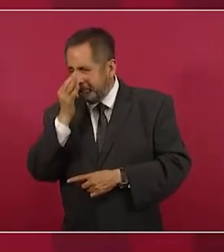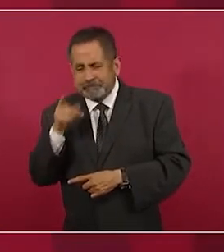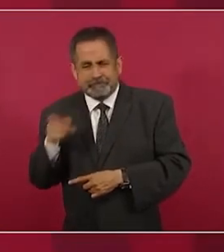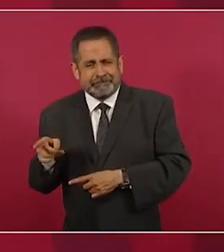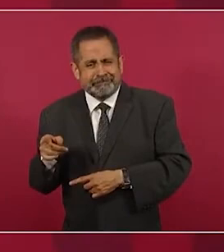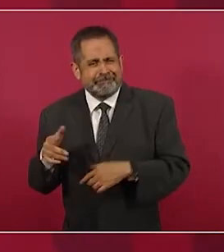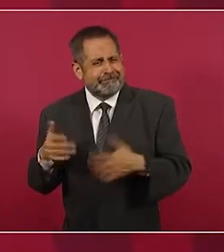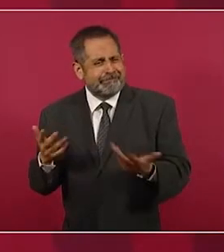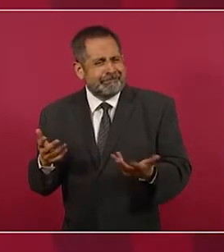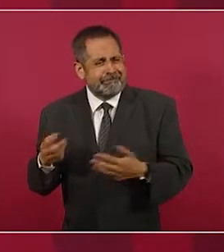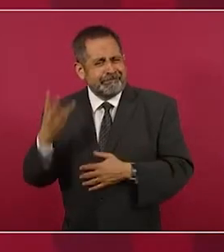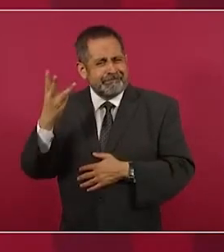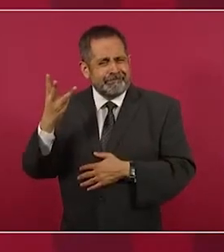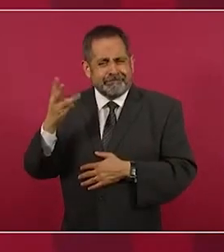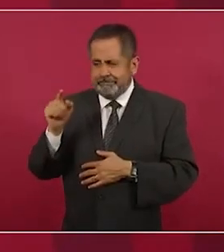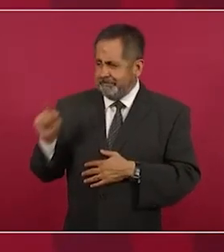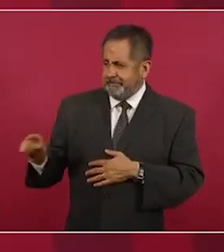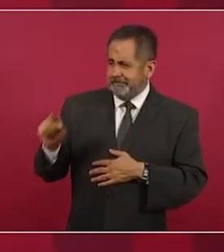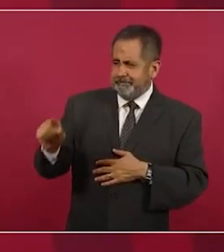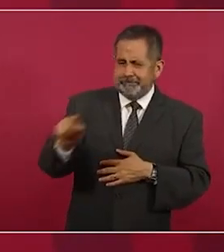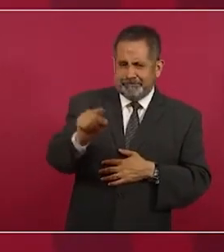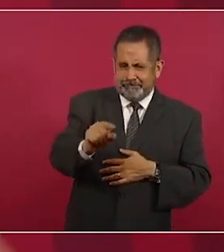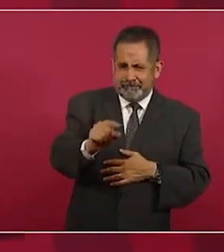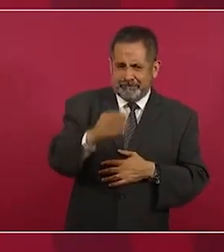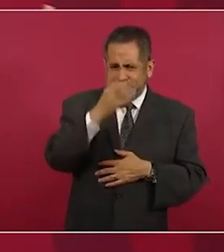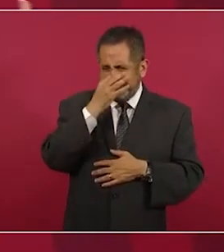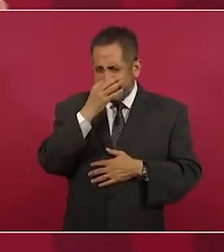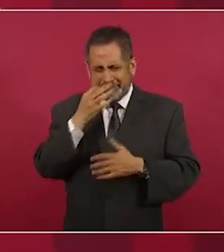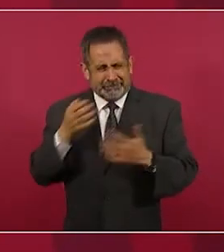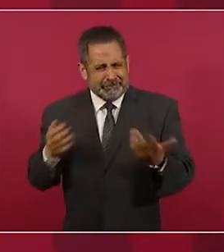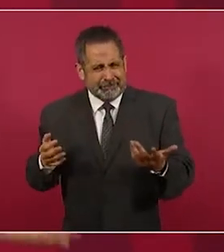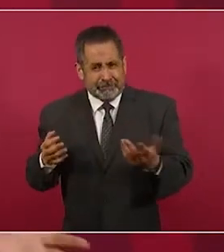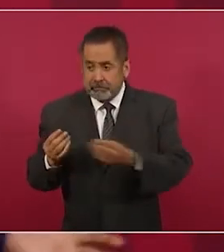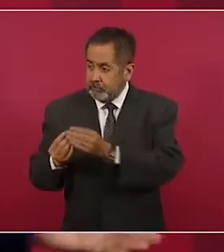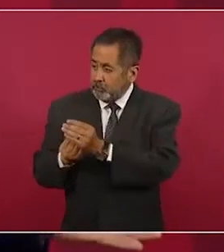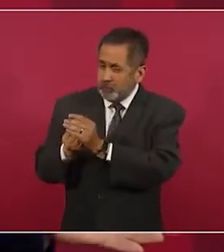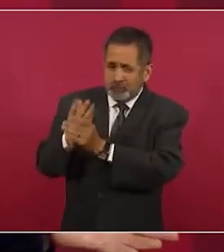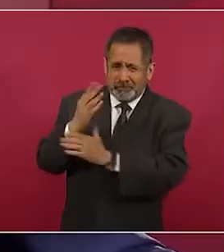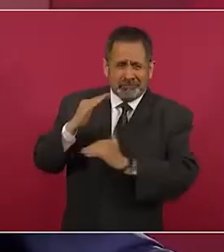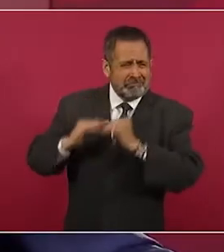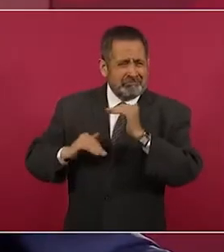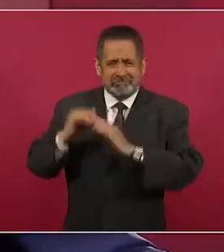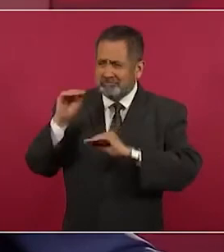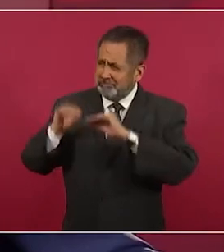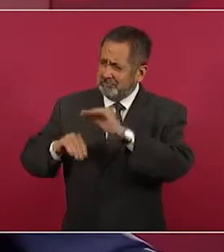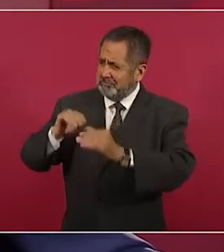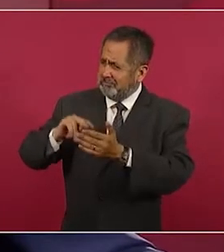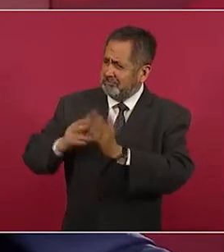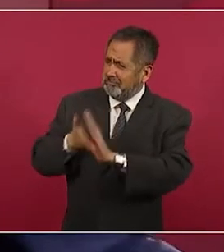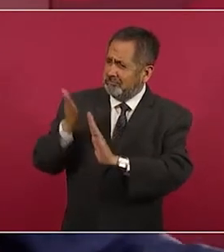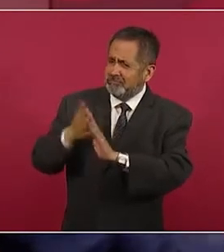Las tres hidroeléctricas relativamente nuevas de